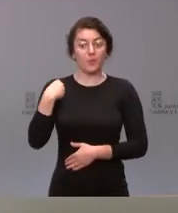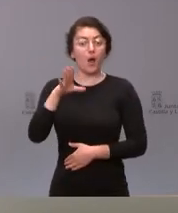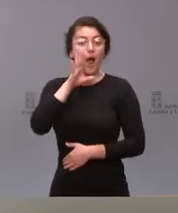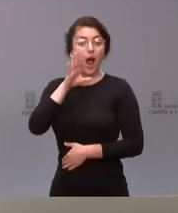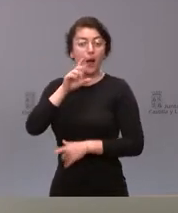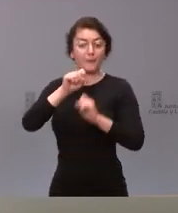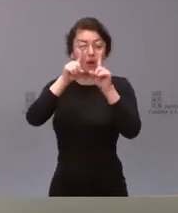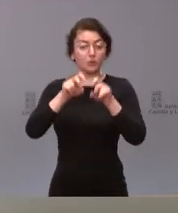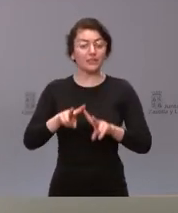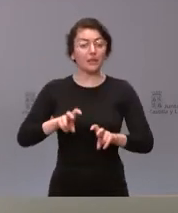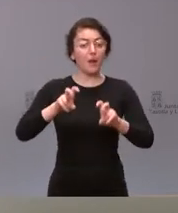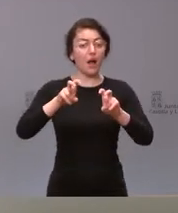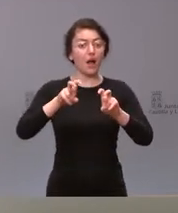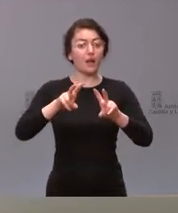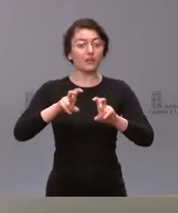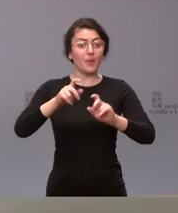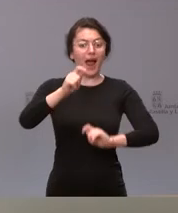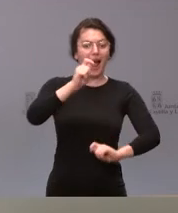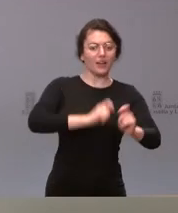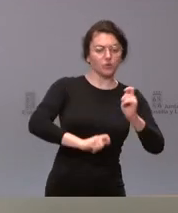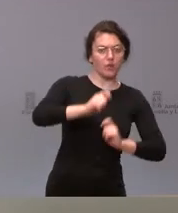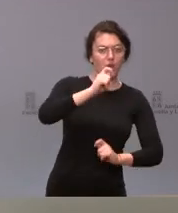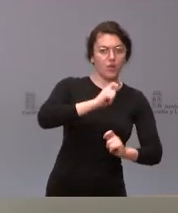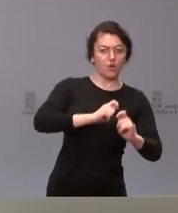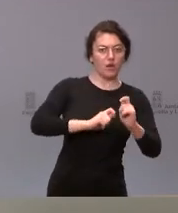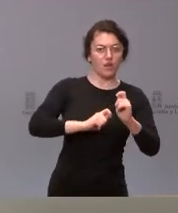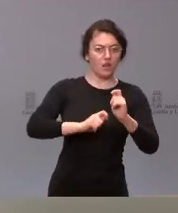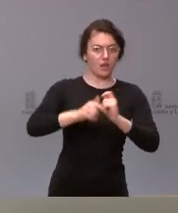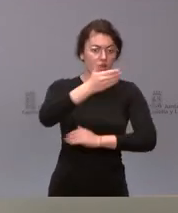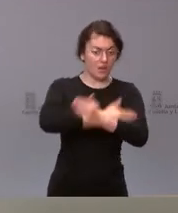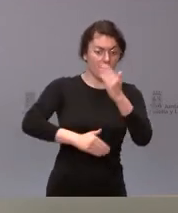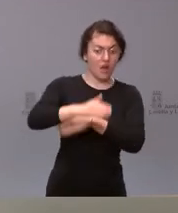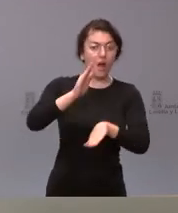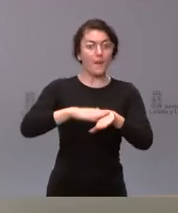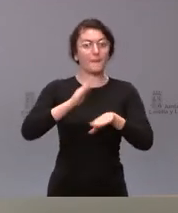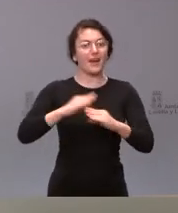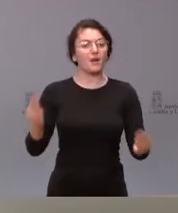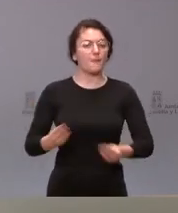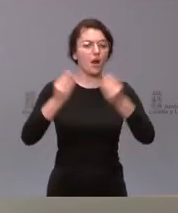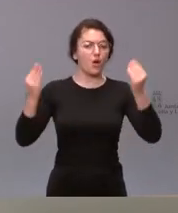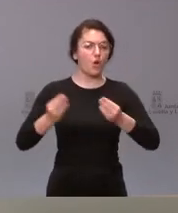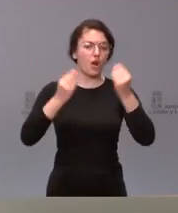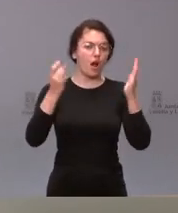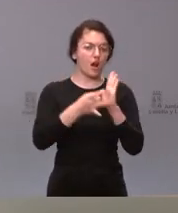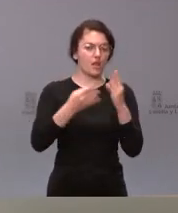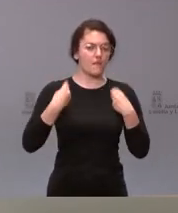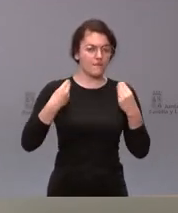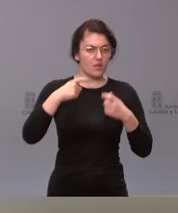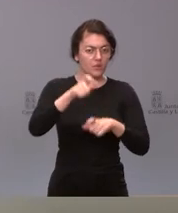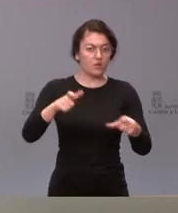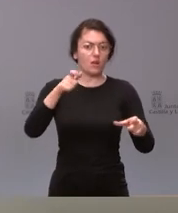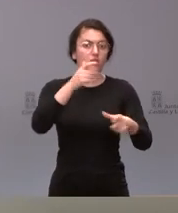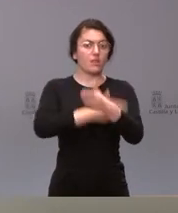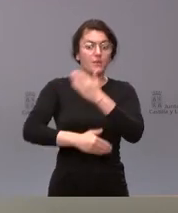los trabajos que realizan las asociaciones en Castilla y León en favor de la mejora de las condiciones de vida de las personas con discapacidad nuestro compromiso con el tercer sector